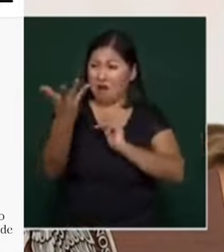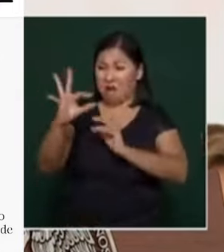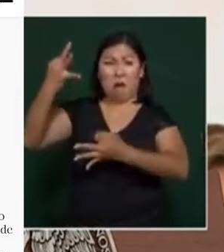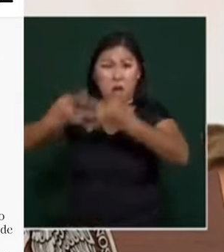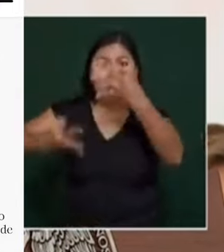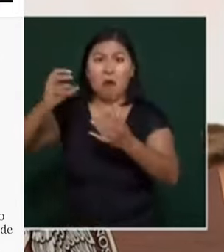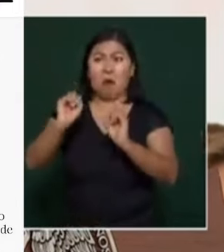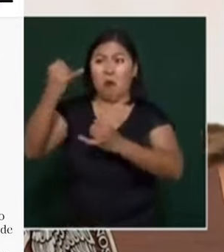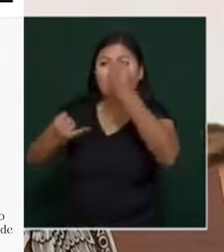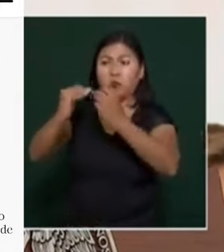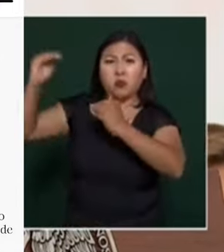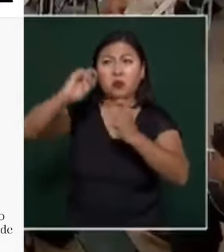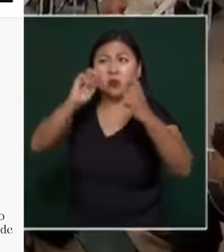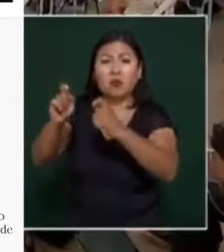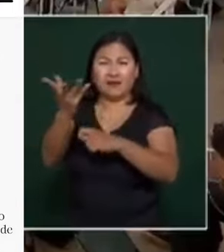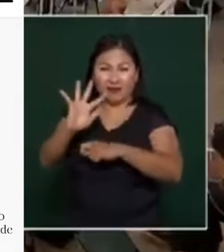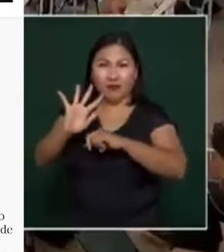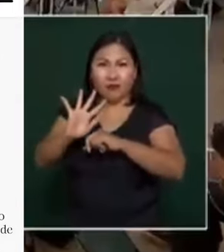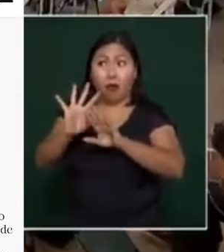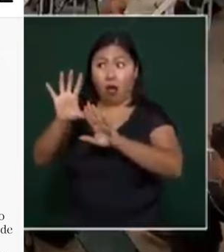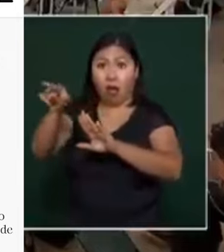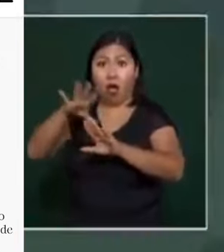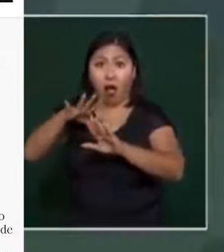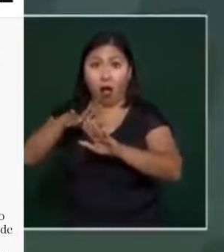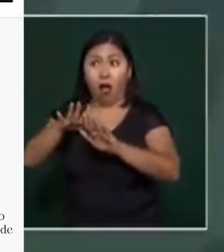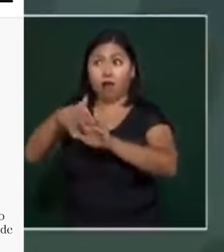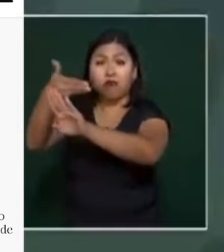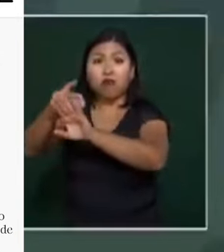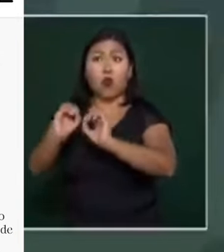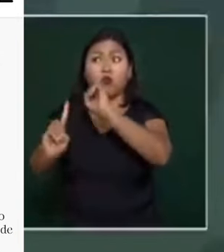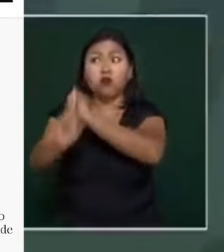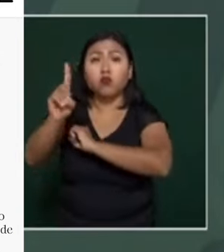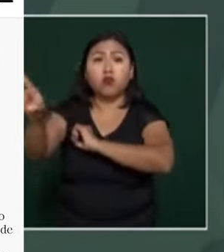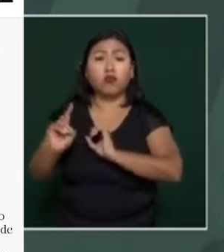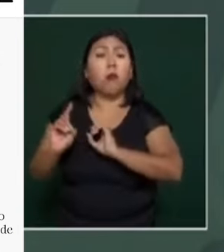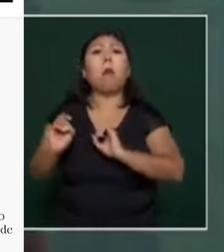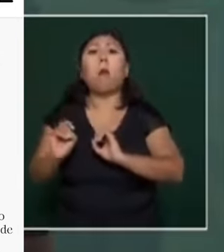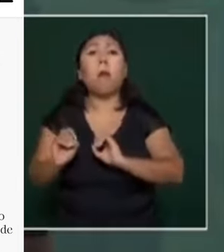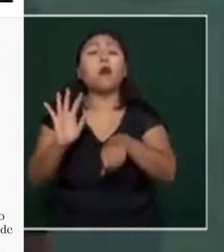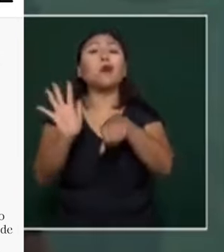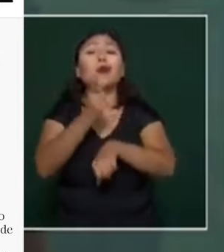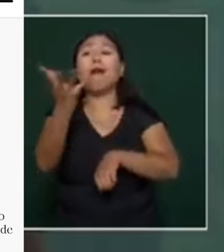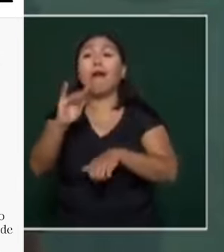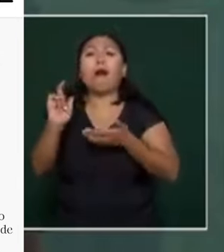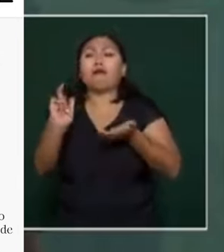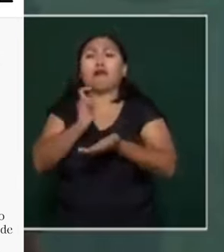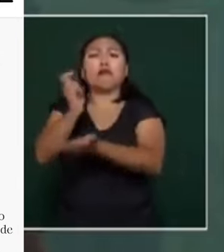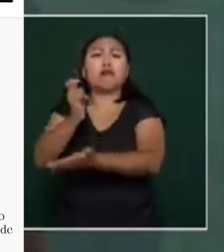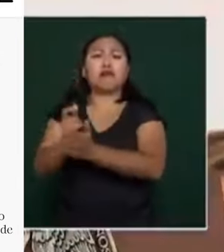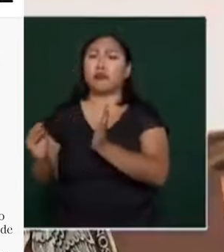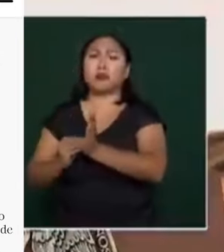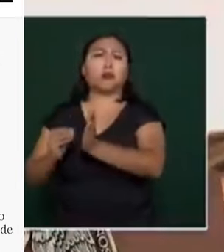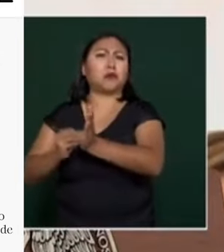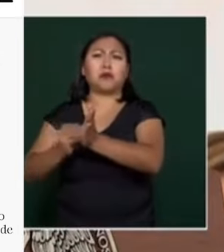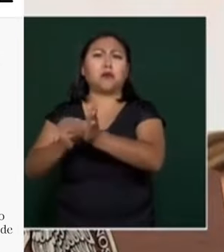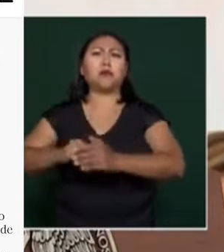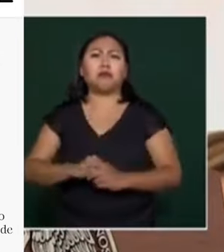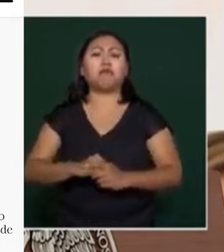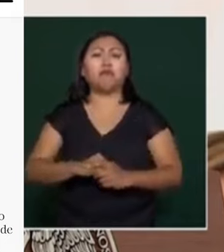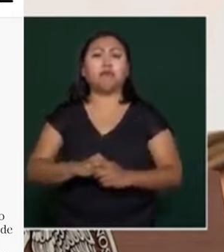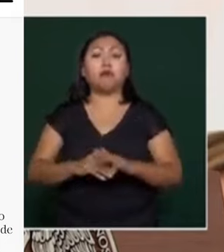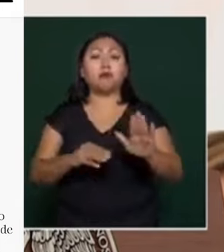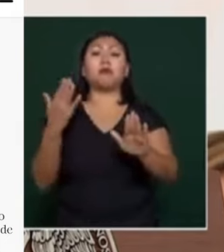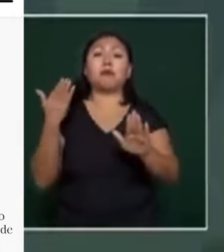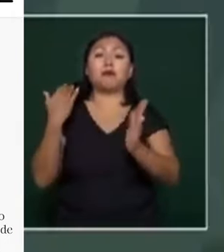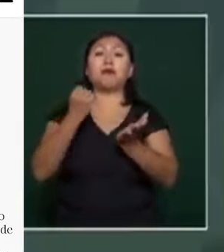Poder Judicial, porque como hemos dicho en este espacio, el presidente ha mostrado, los recursos que provienen de derechos laborales vienen del presupuesto de la federación. Ahora recientemente ha probado